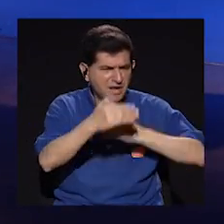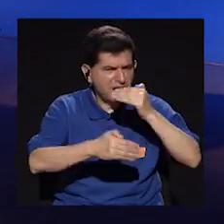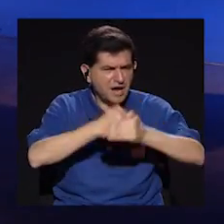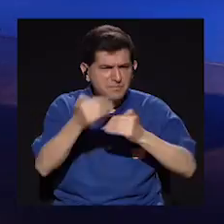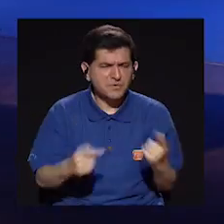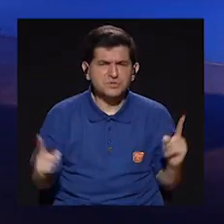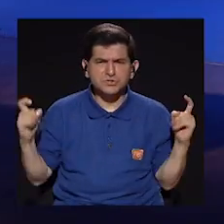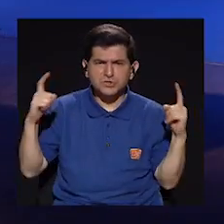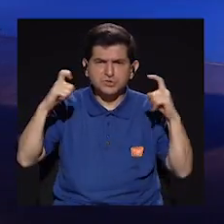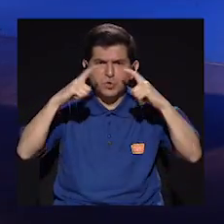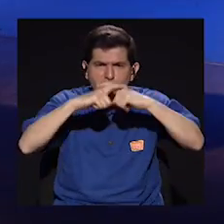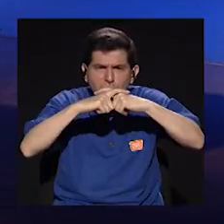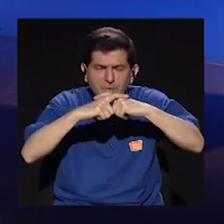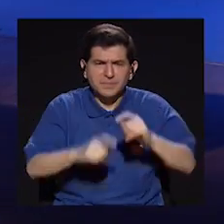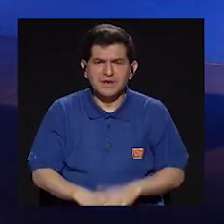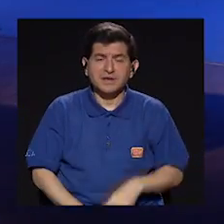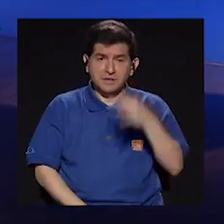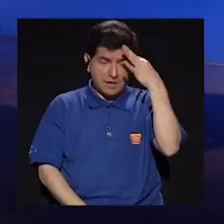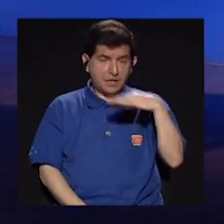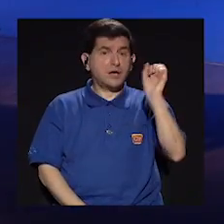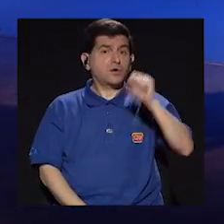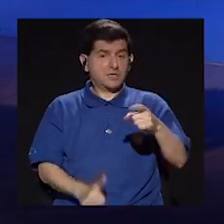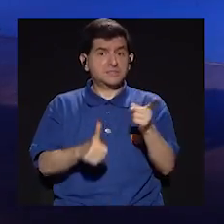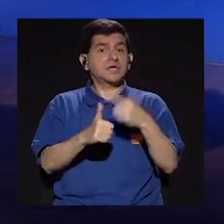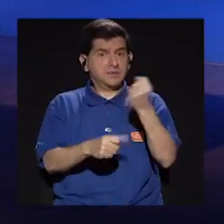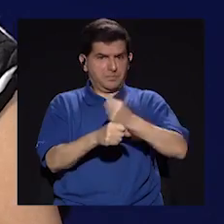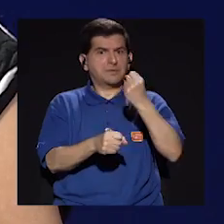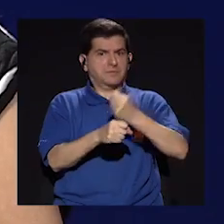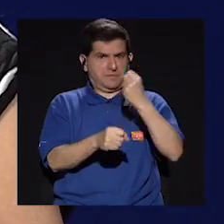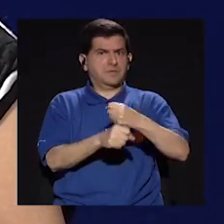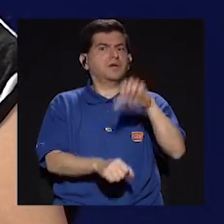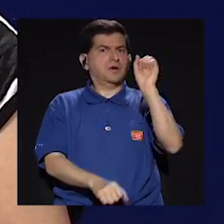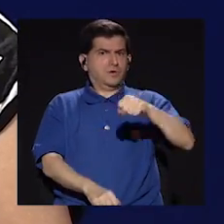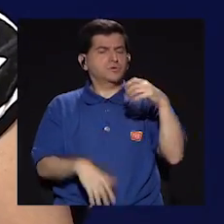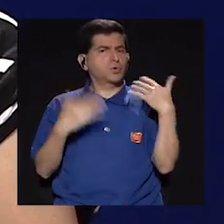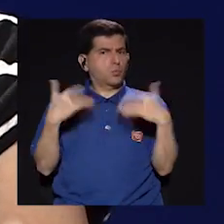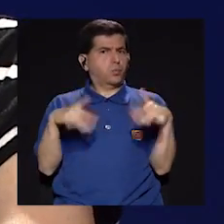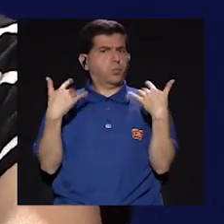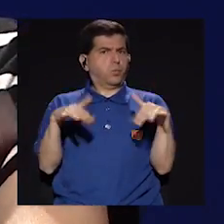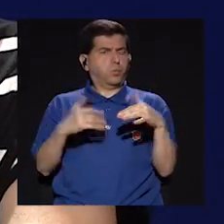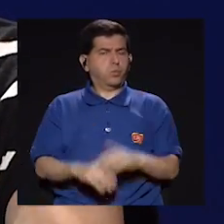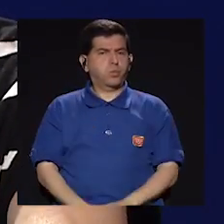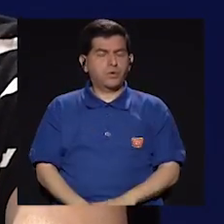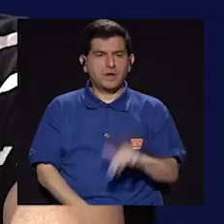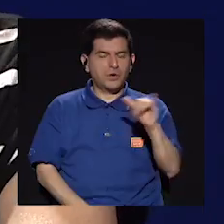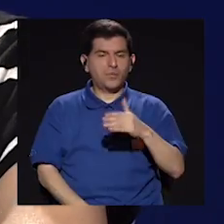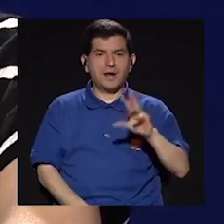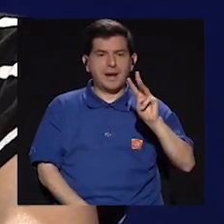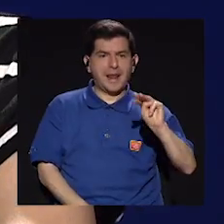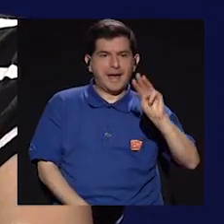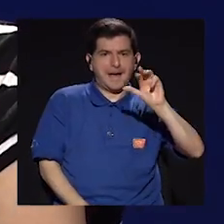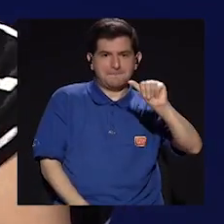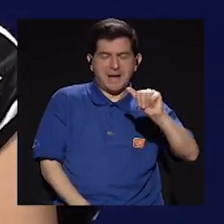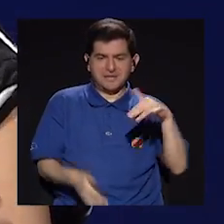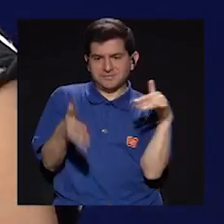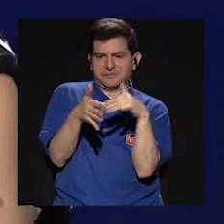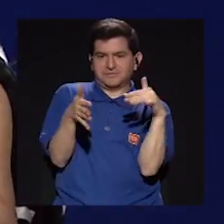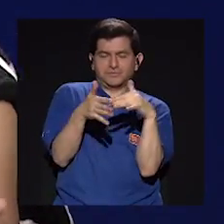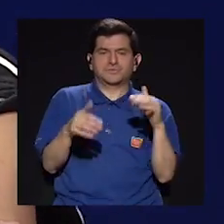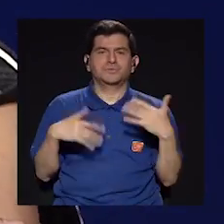proceso y de complejidad del proceso creo que sí lo considero mi ópera prima, ¿sabes? Es que fue como una maestría de nivel.